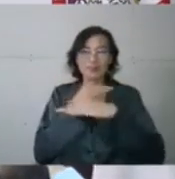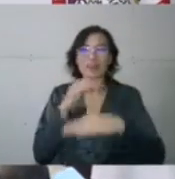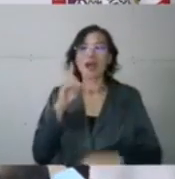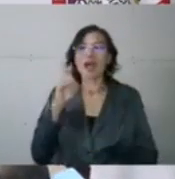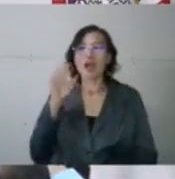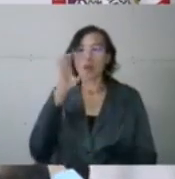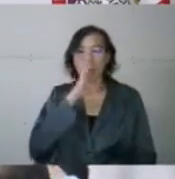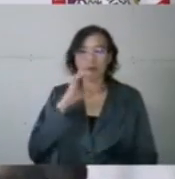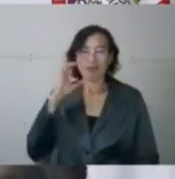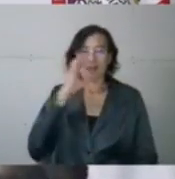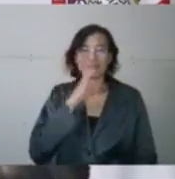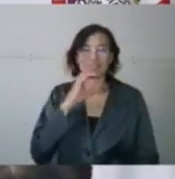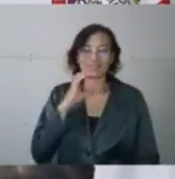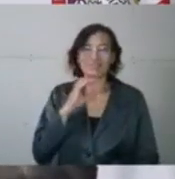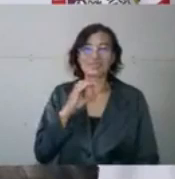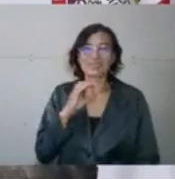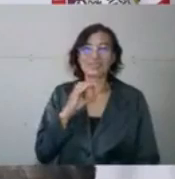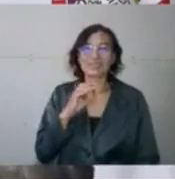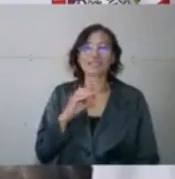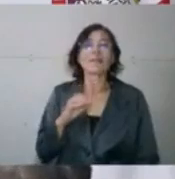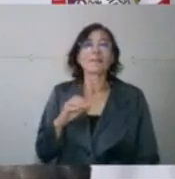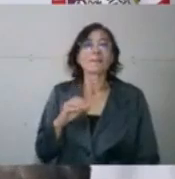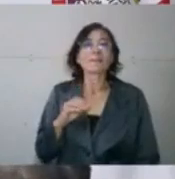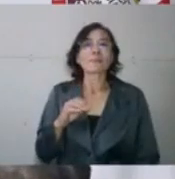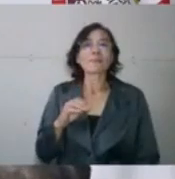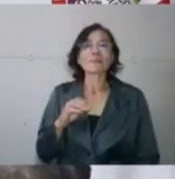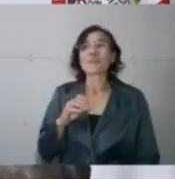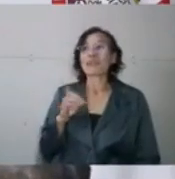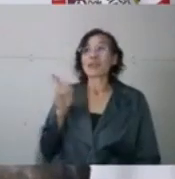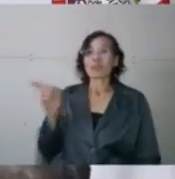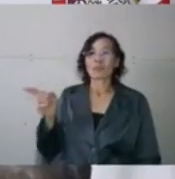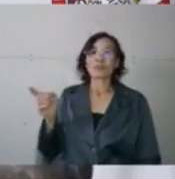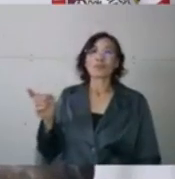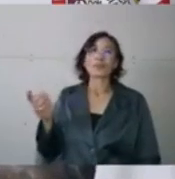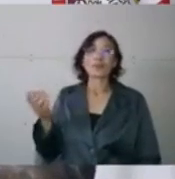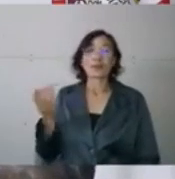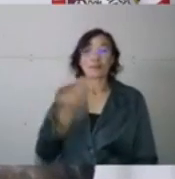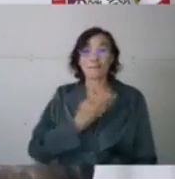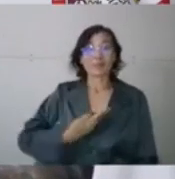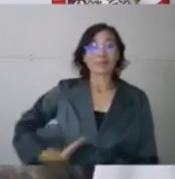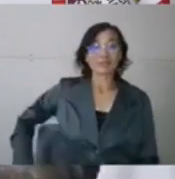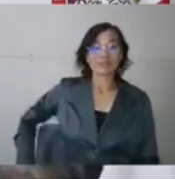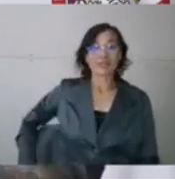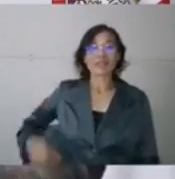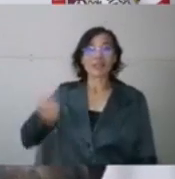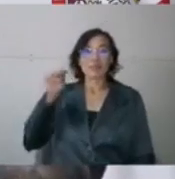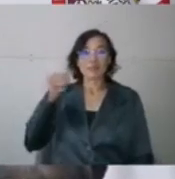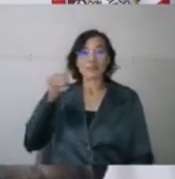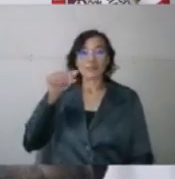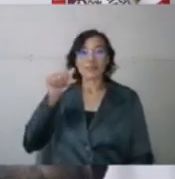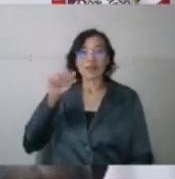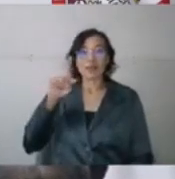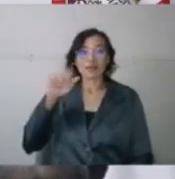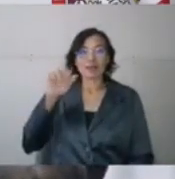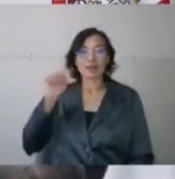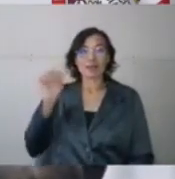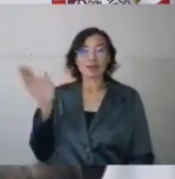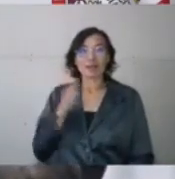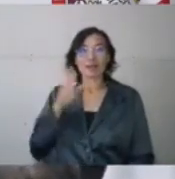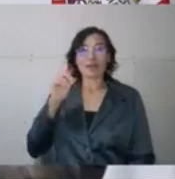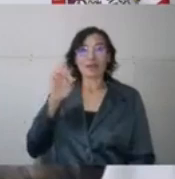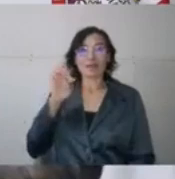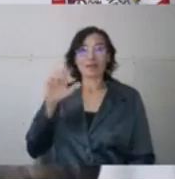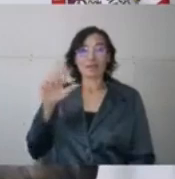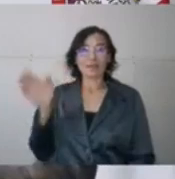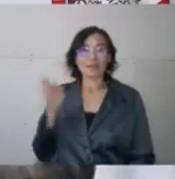incluso pues de mostrar todos los proyectos de movilidad que está llevando a cabo aquí en Tijuana y bueno, agradecerle a nuestra gobernadora